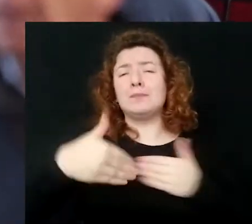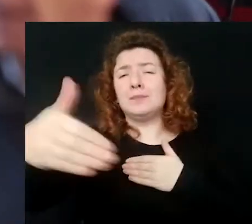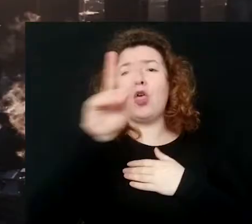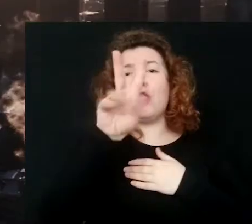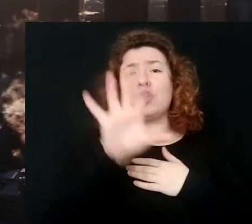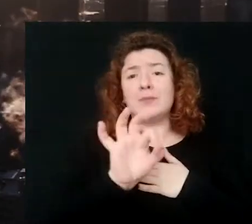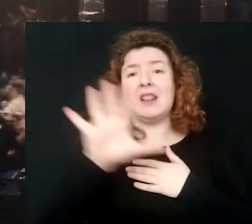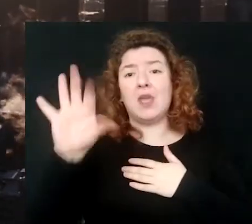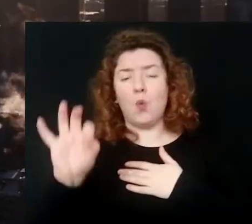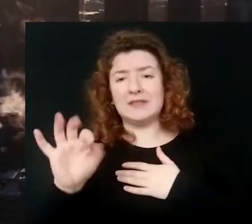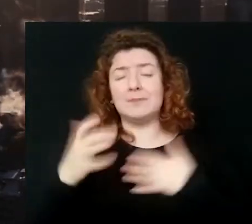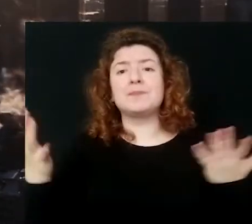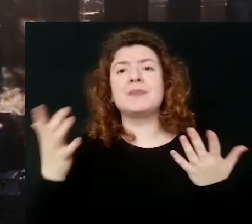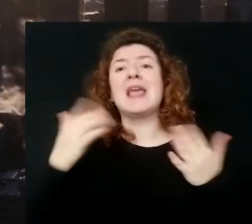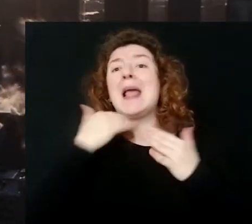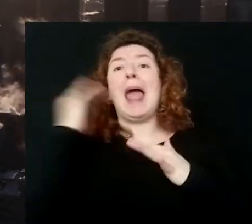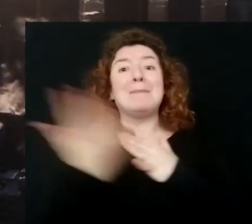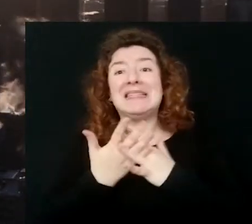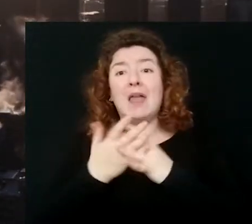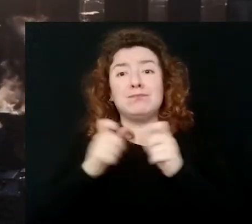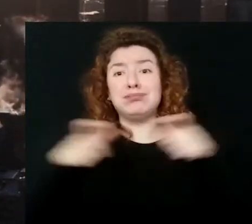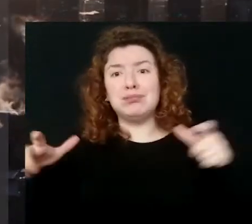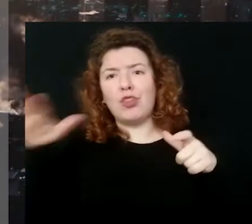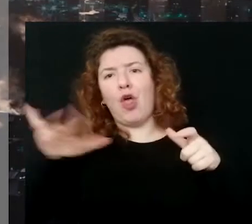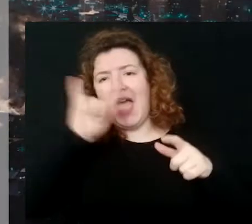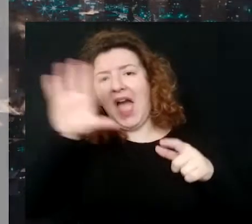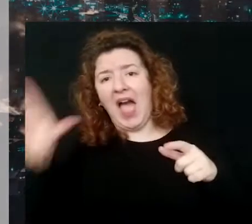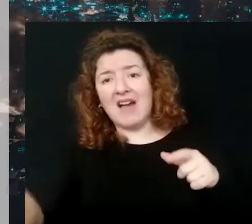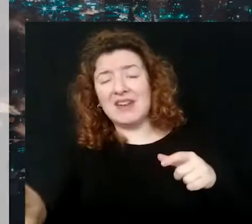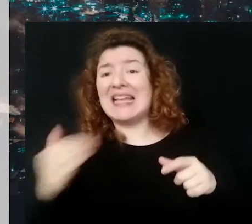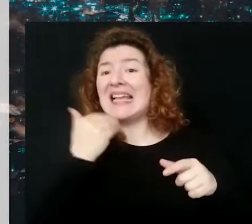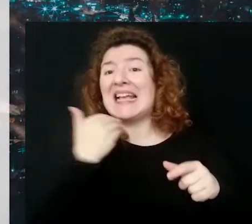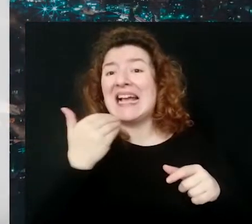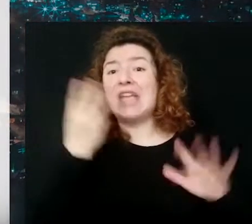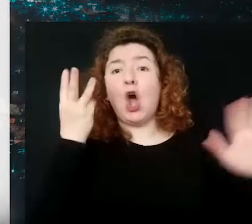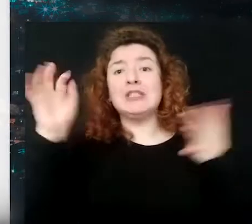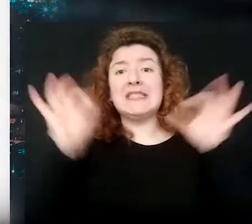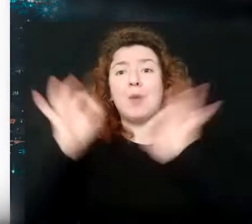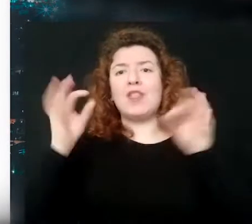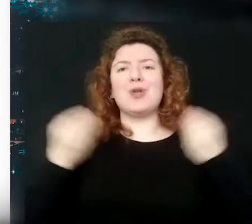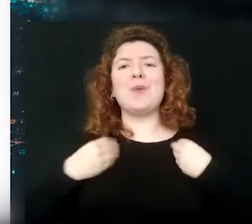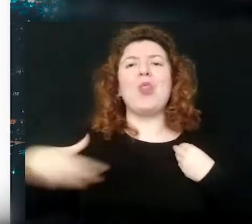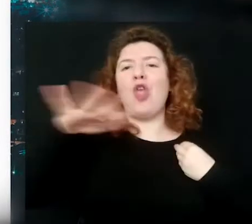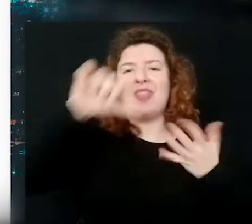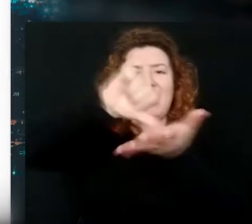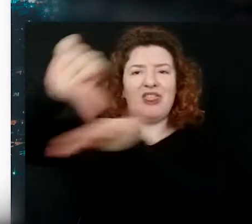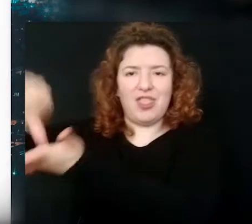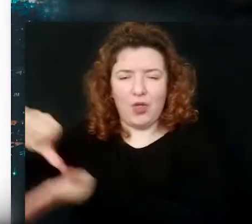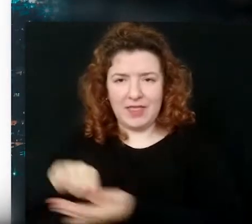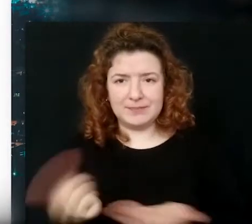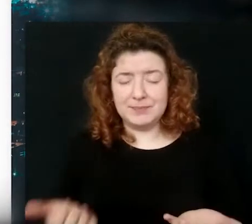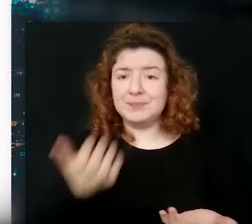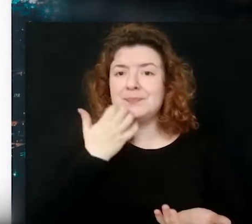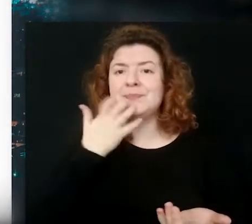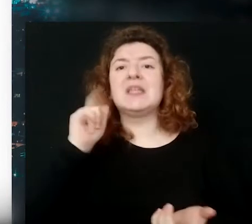en África y dos tercios de la población será urbana. Todo esto, unido a los conflictos bélicos o las catástrofes ambientales